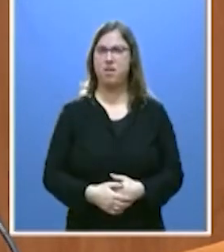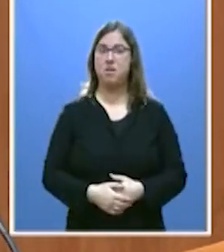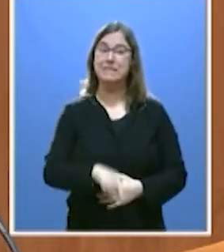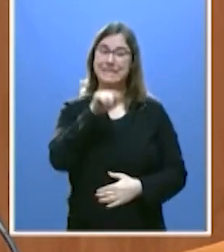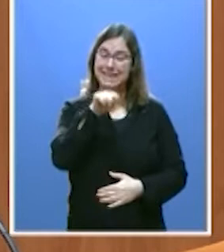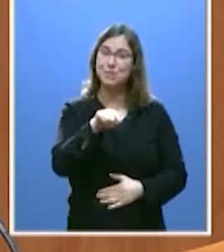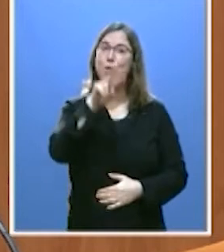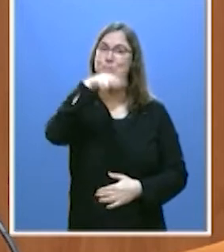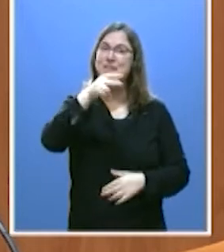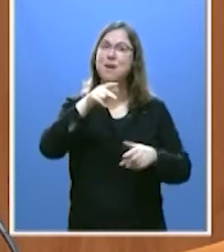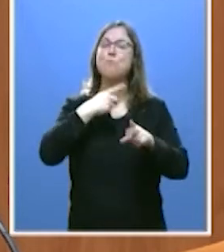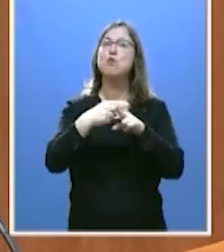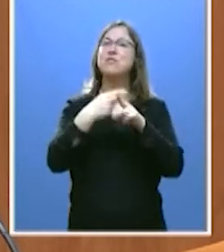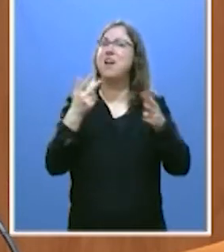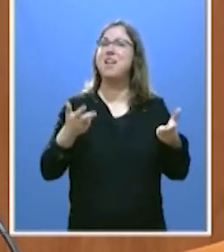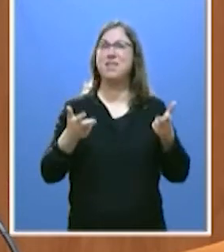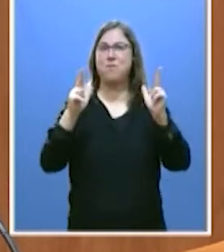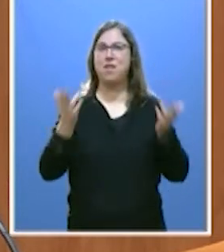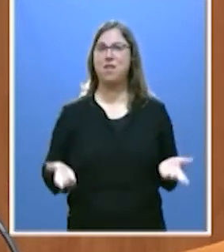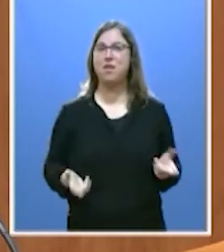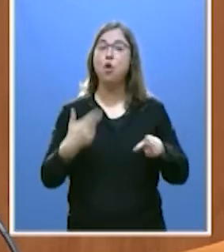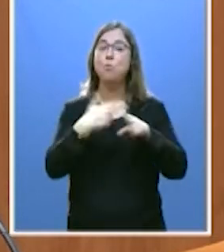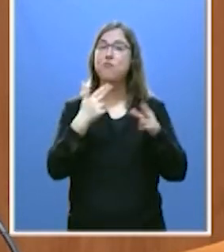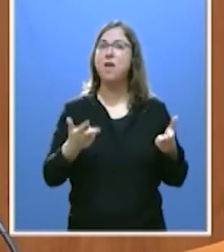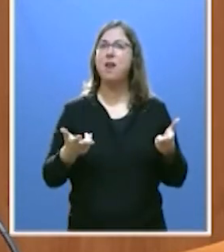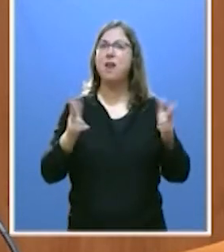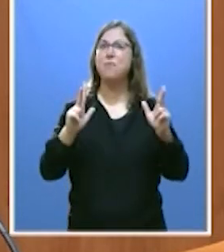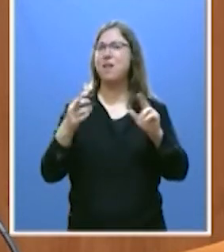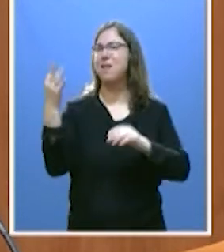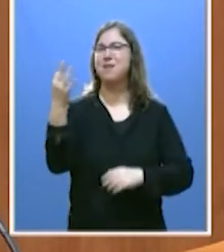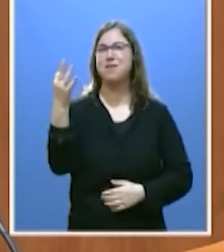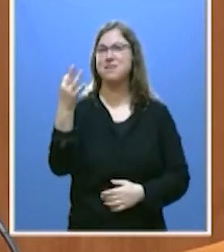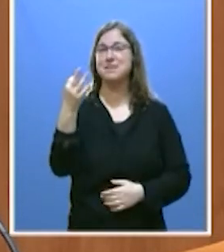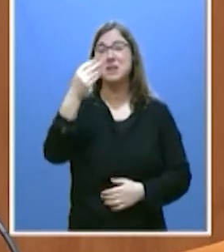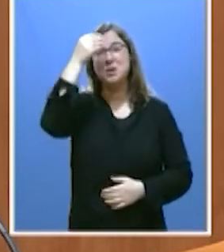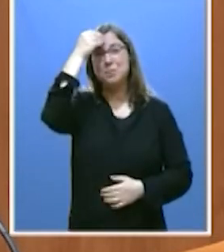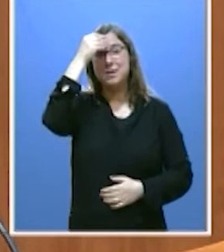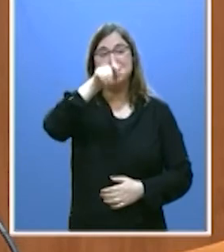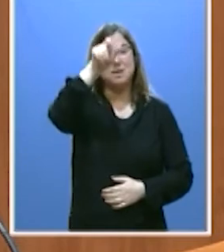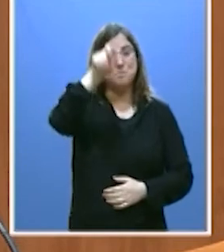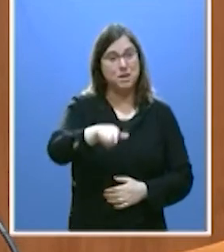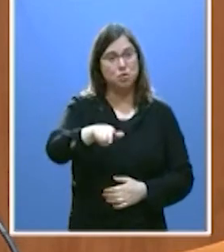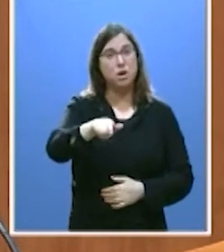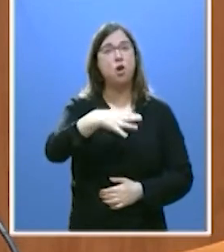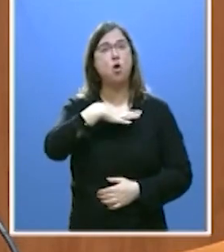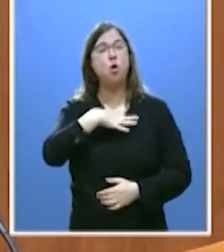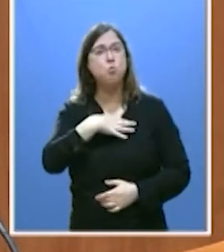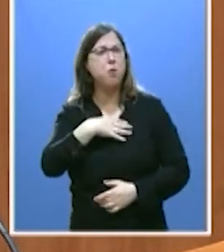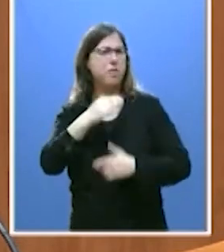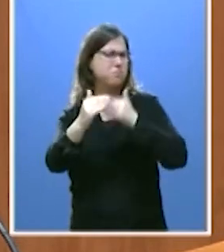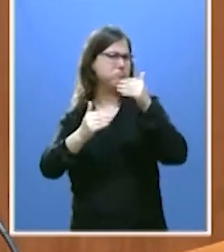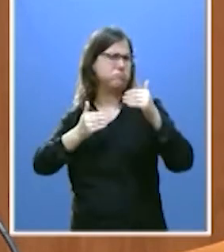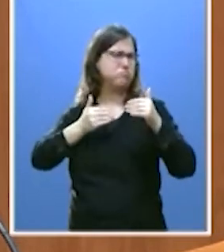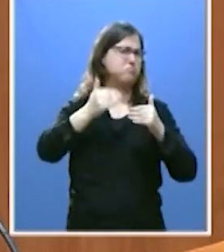el liberalismo, señorías. El liberalismo es la doctrina que cree que los hombres han de llegar tan lejos como su esfuerzo